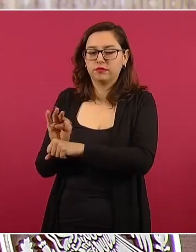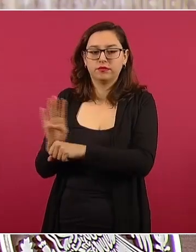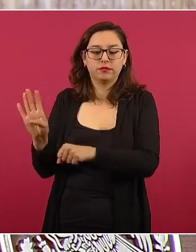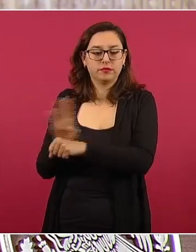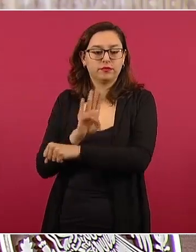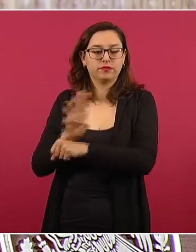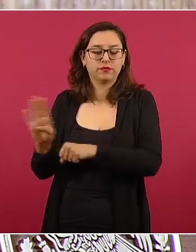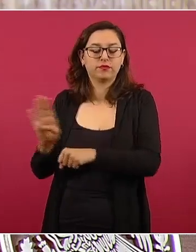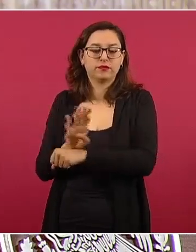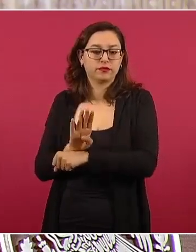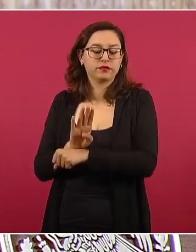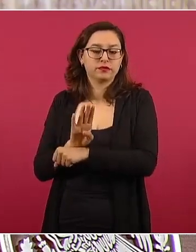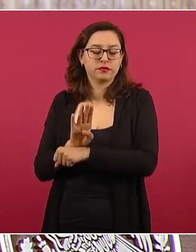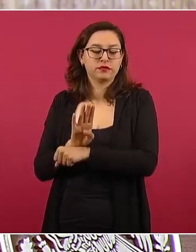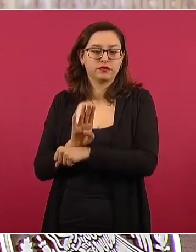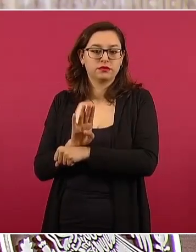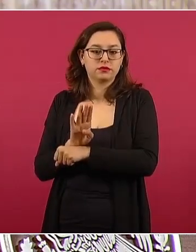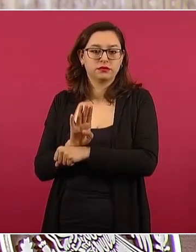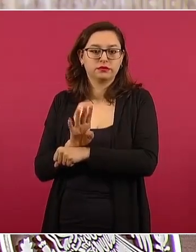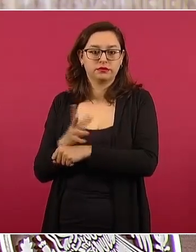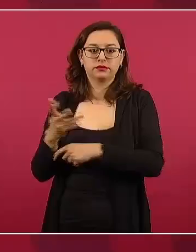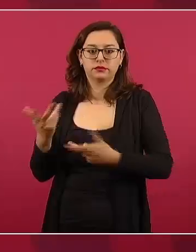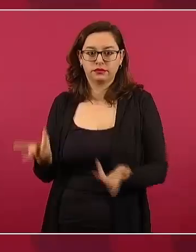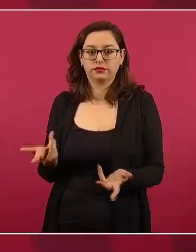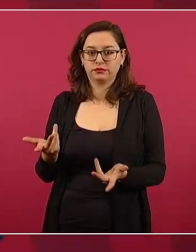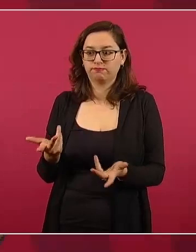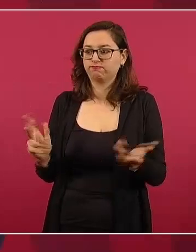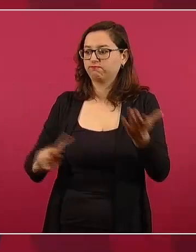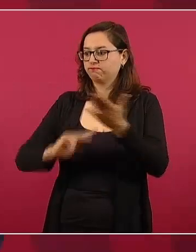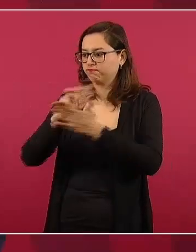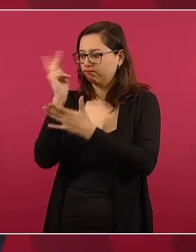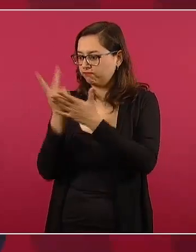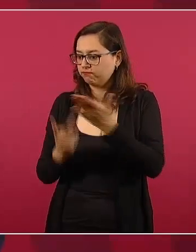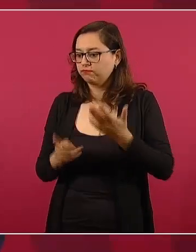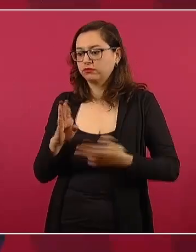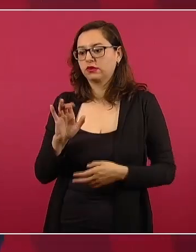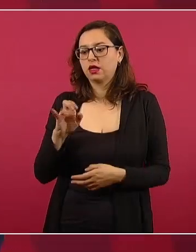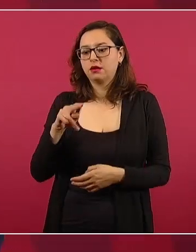pues significa financiar los programas de bienestar,